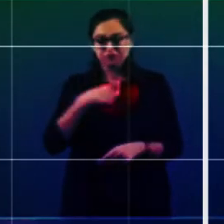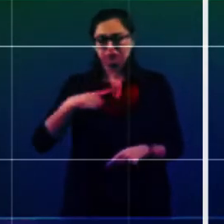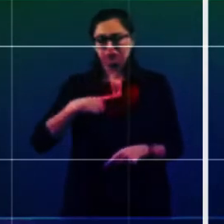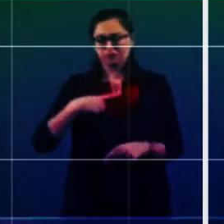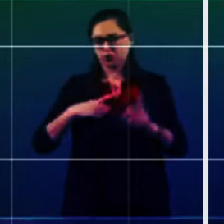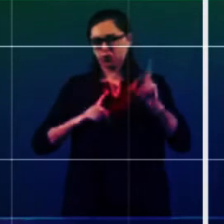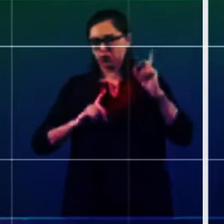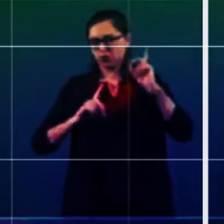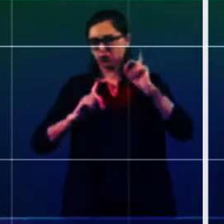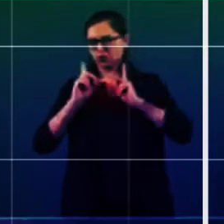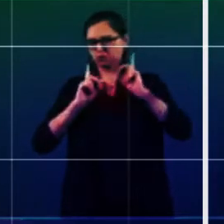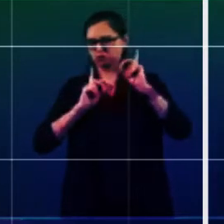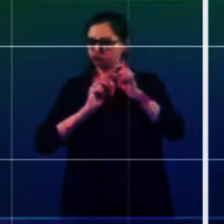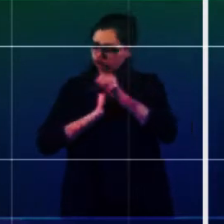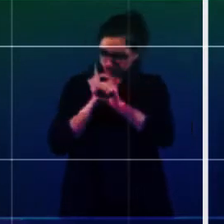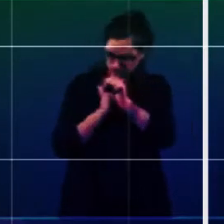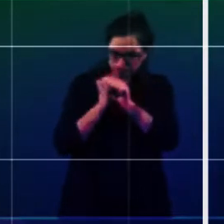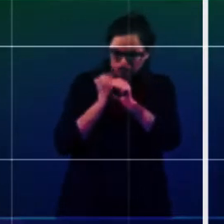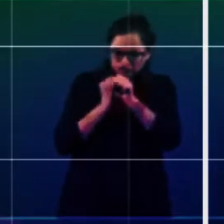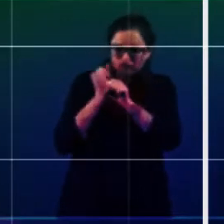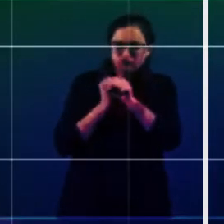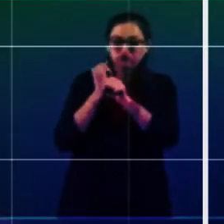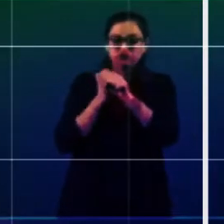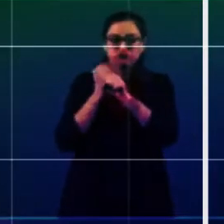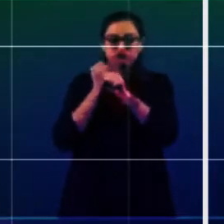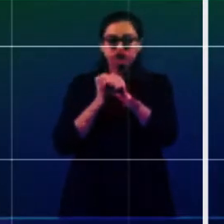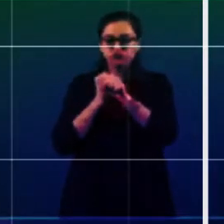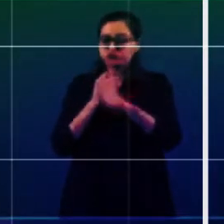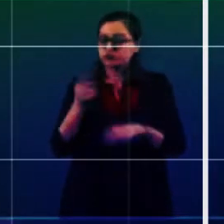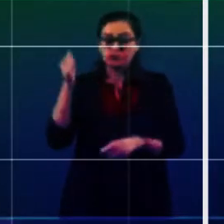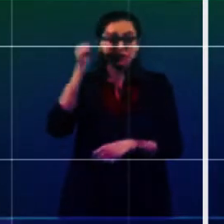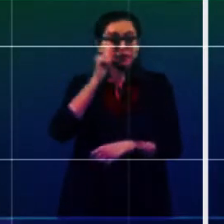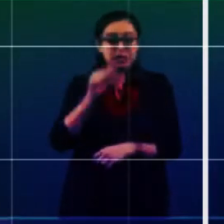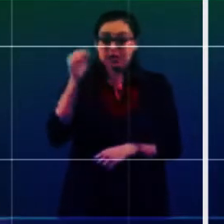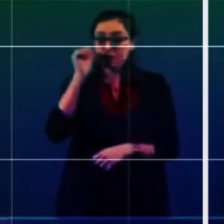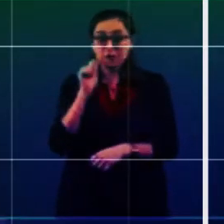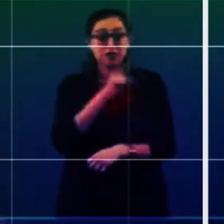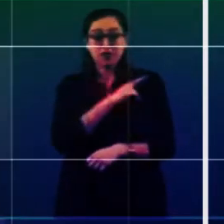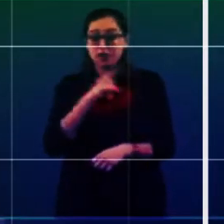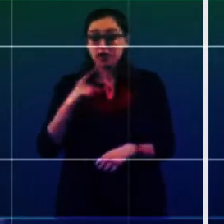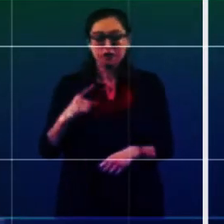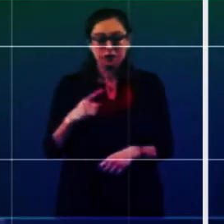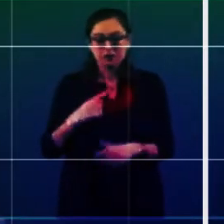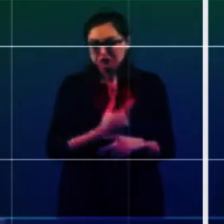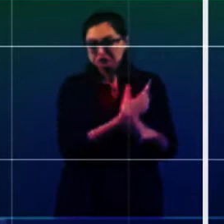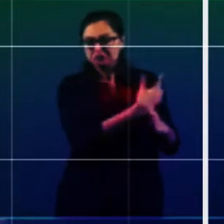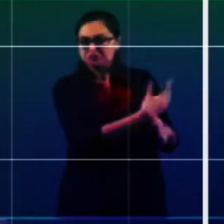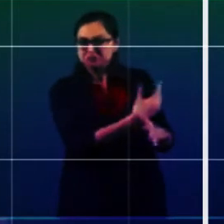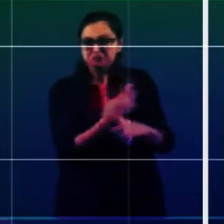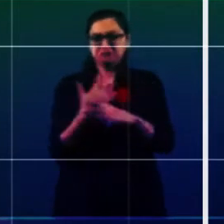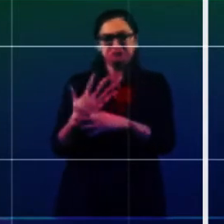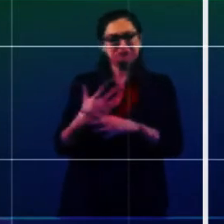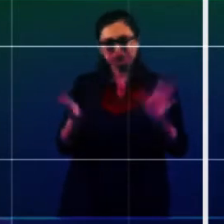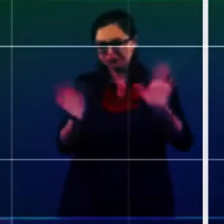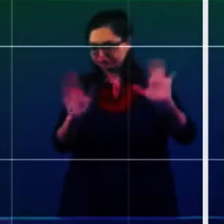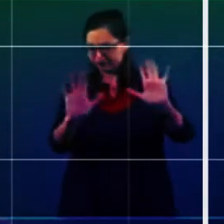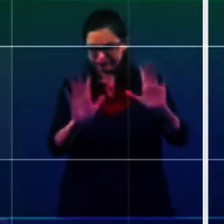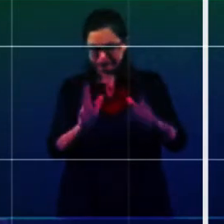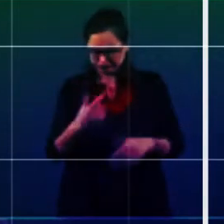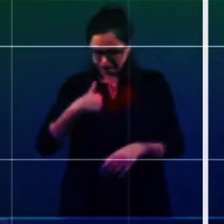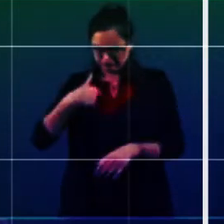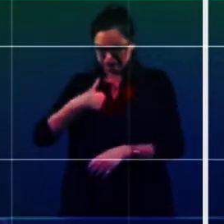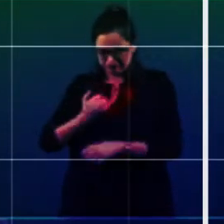que siempre estén revisando,